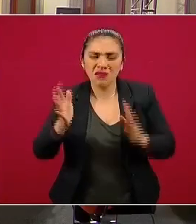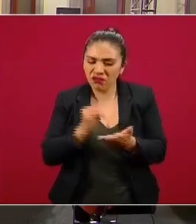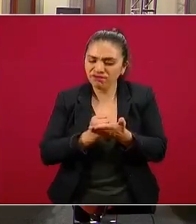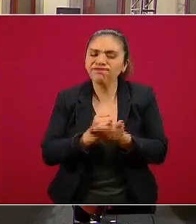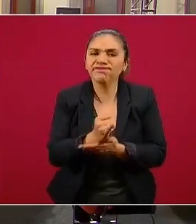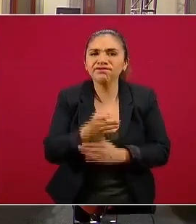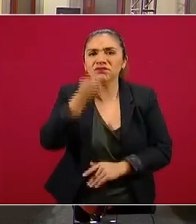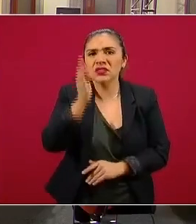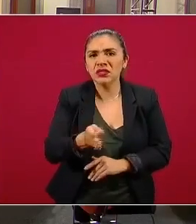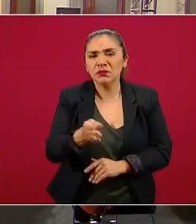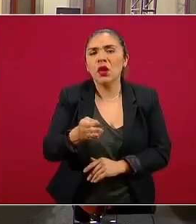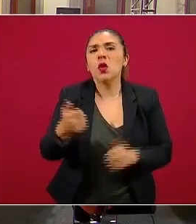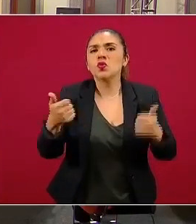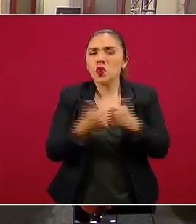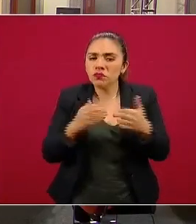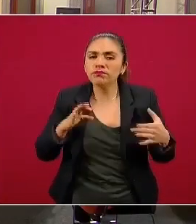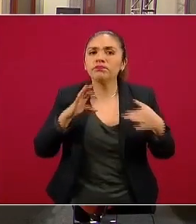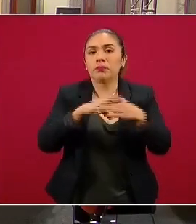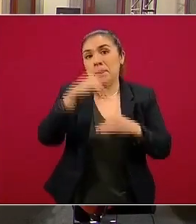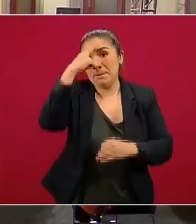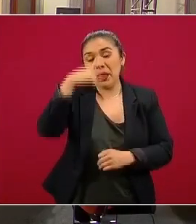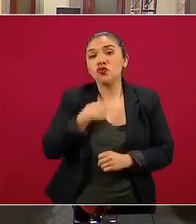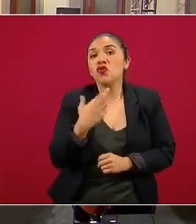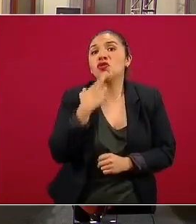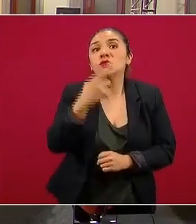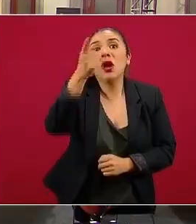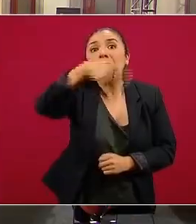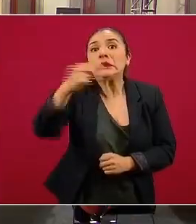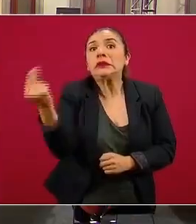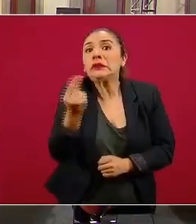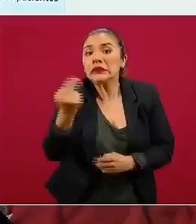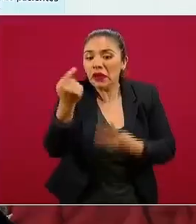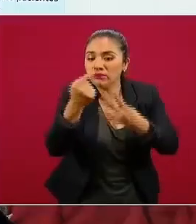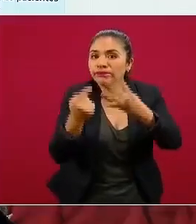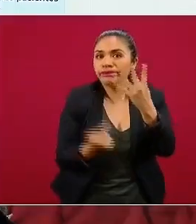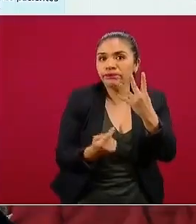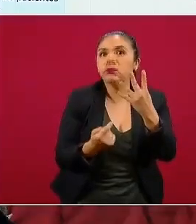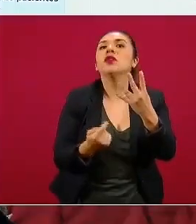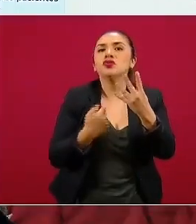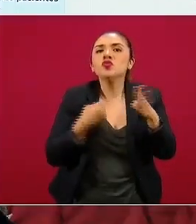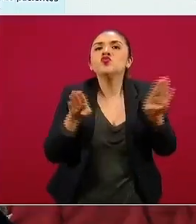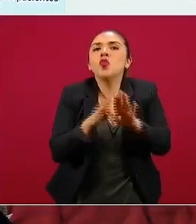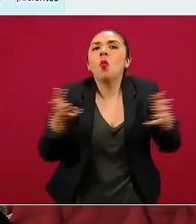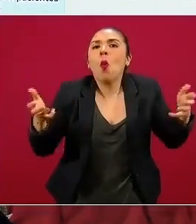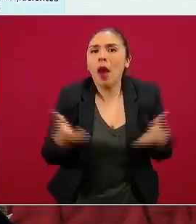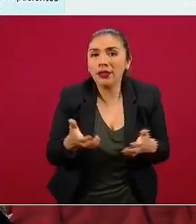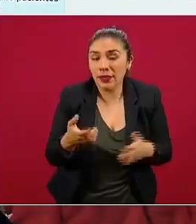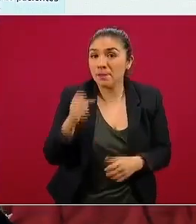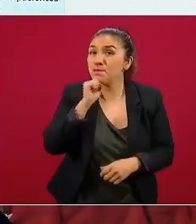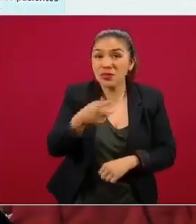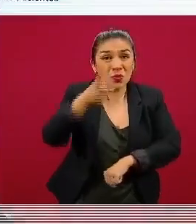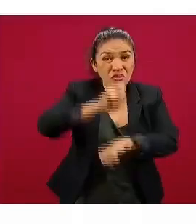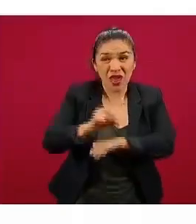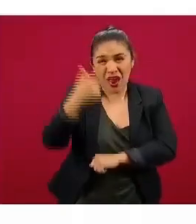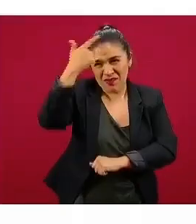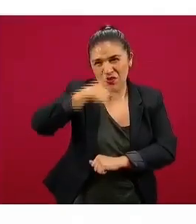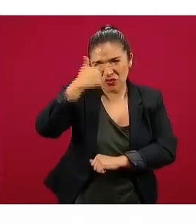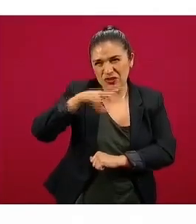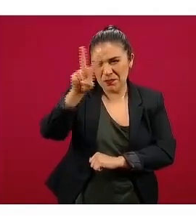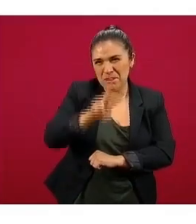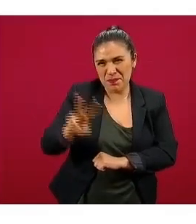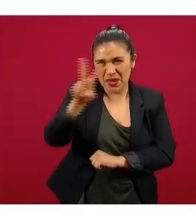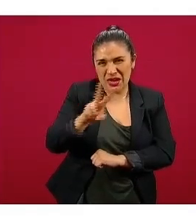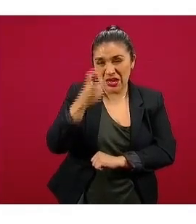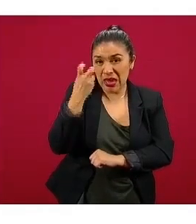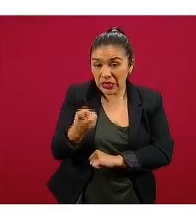y en su momento se alinearon como respuesta a estas necesidades que el estado planteó. Esa misma noche, el viernes por la